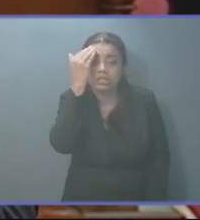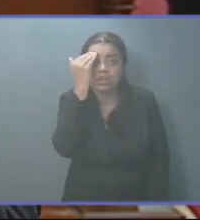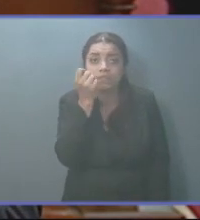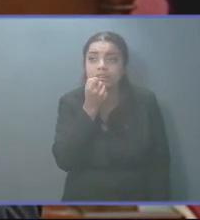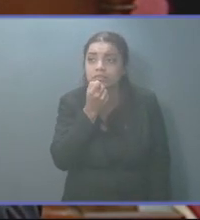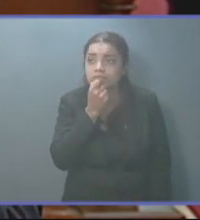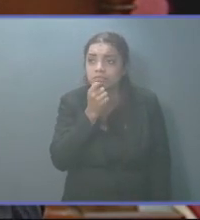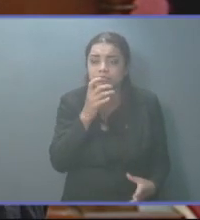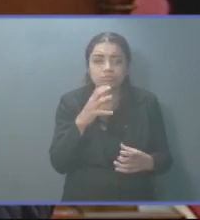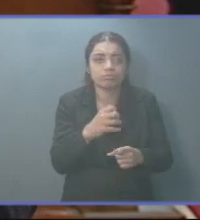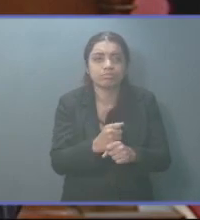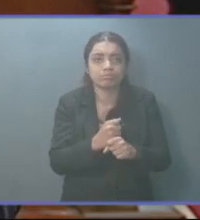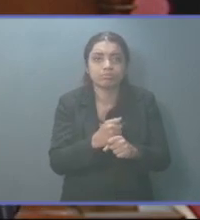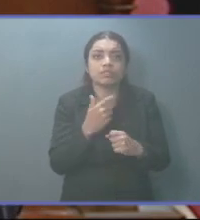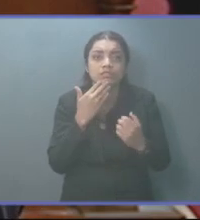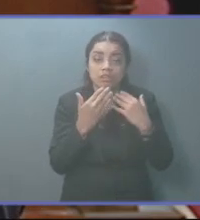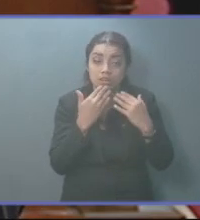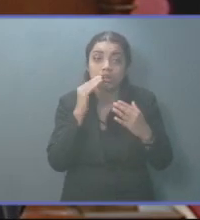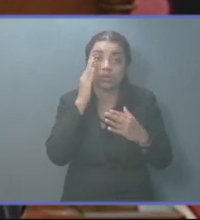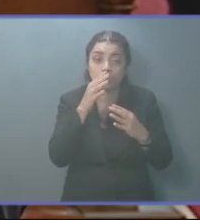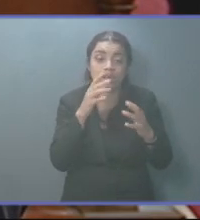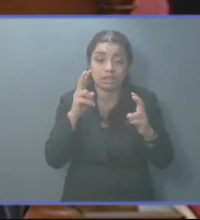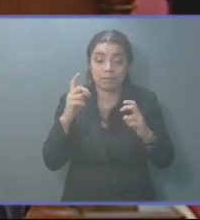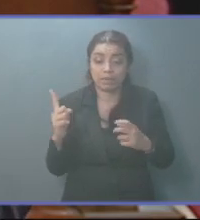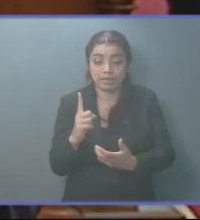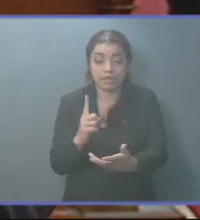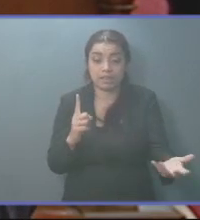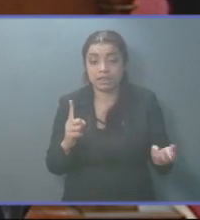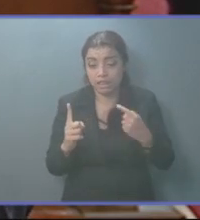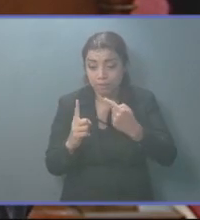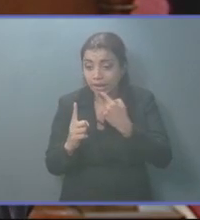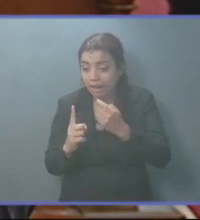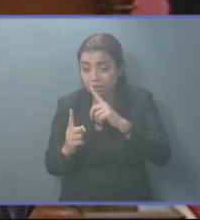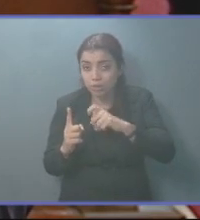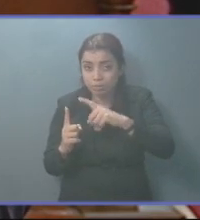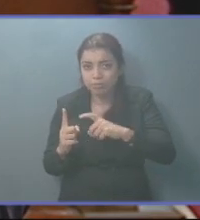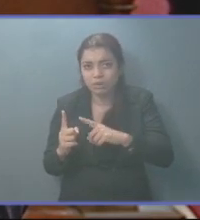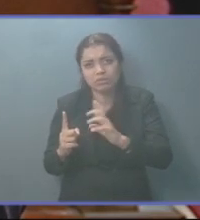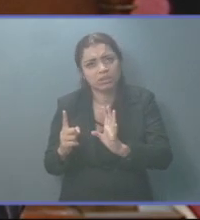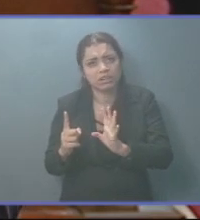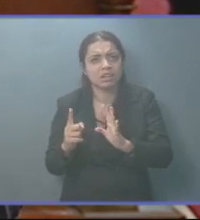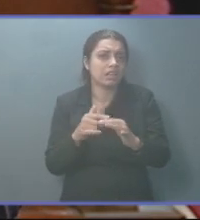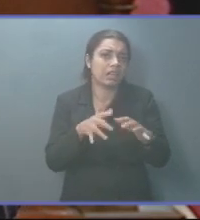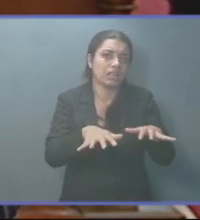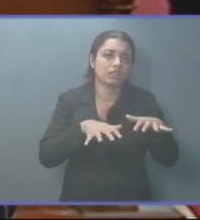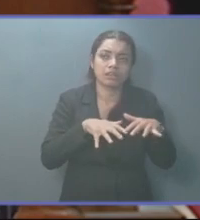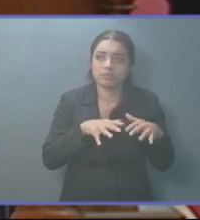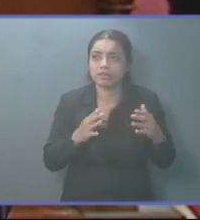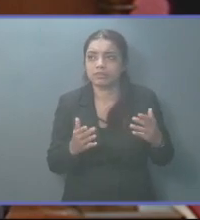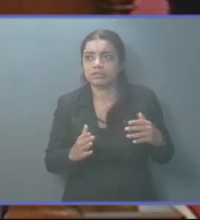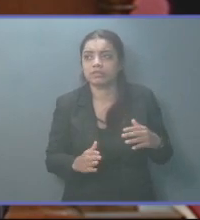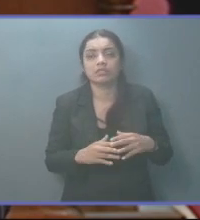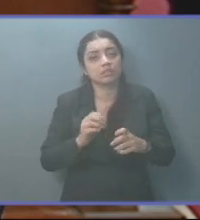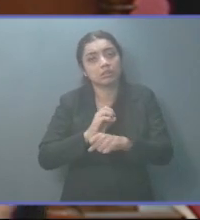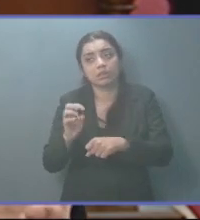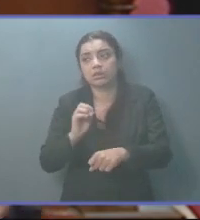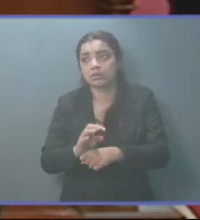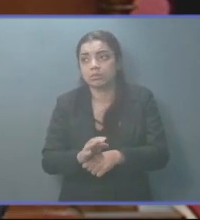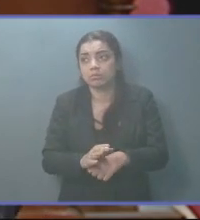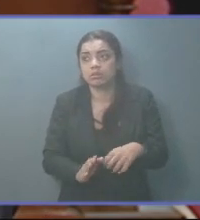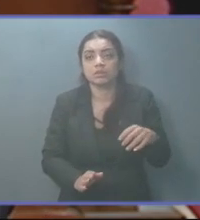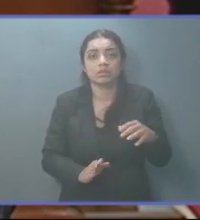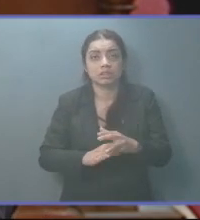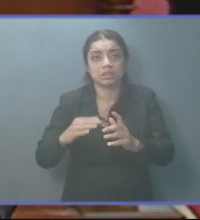muy brevemente la consecuencia de la interpelación. Independientemente de que este Pleno Legislativo recomiende una